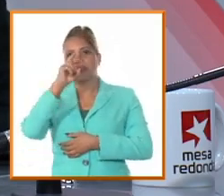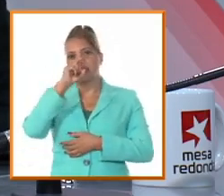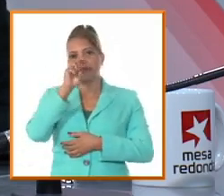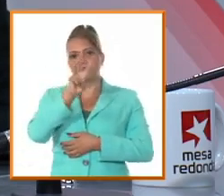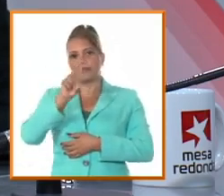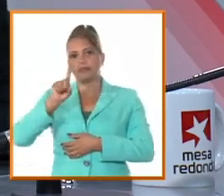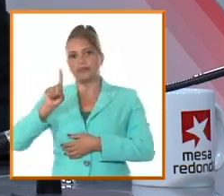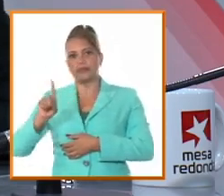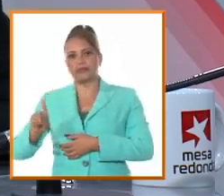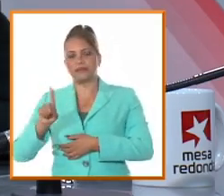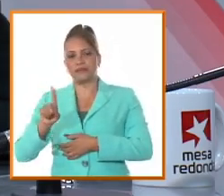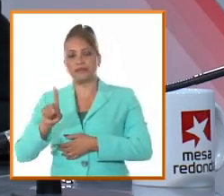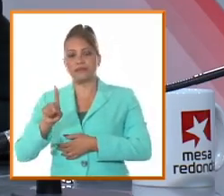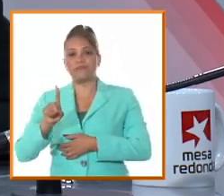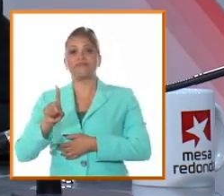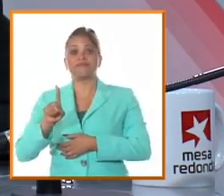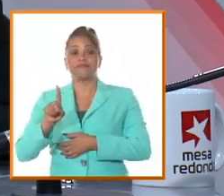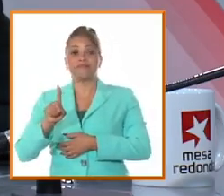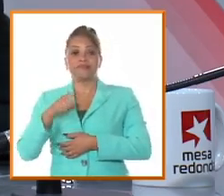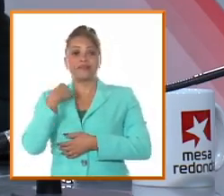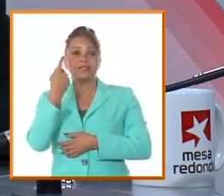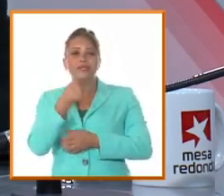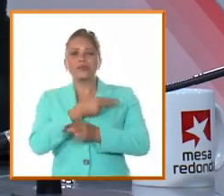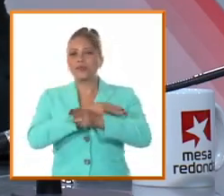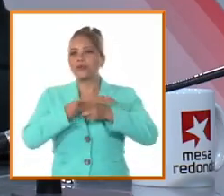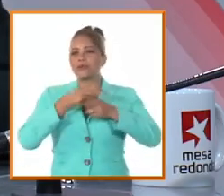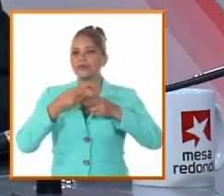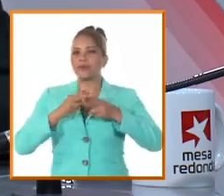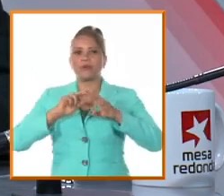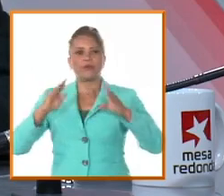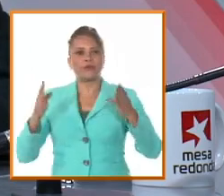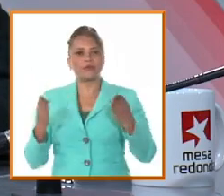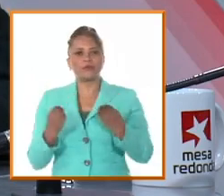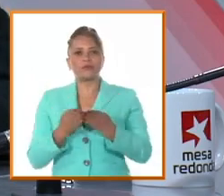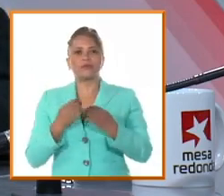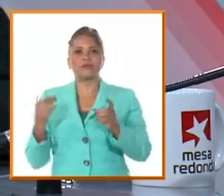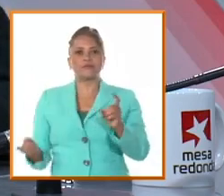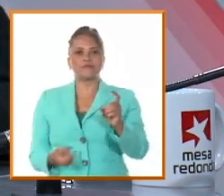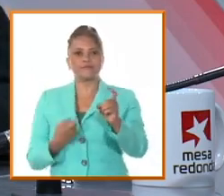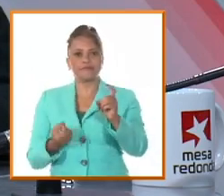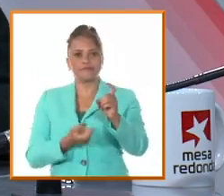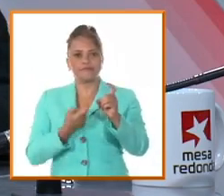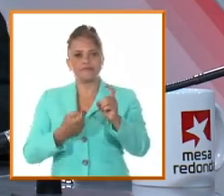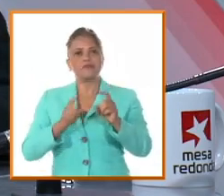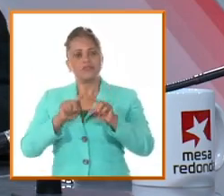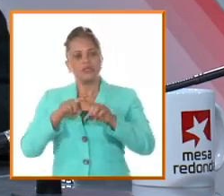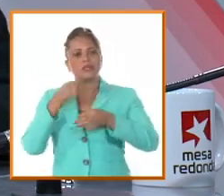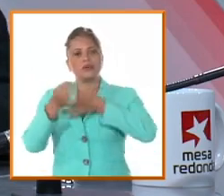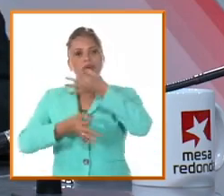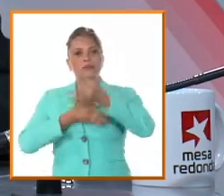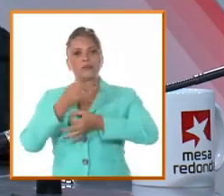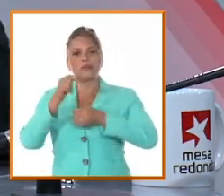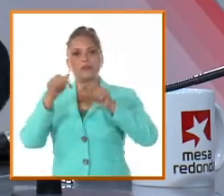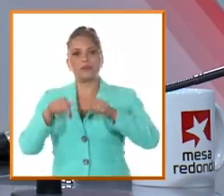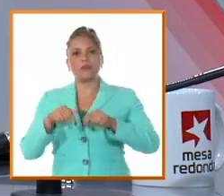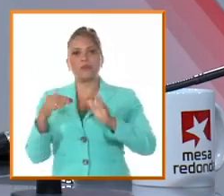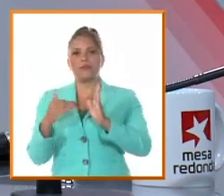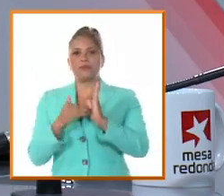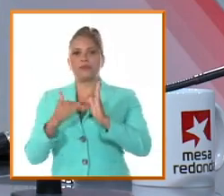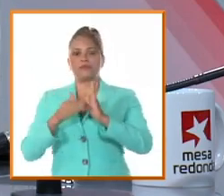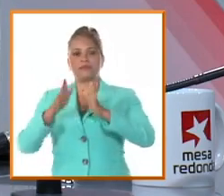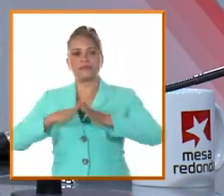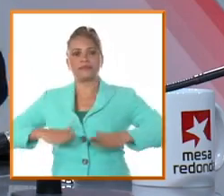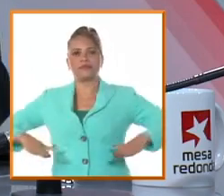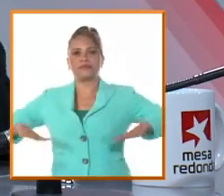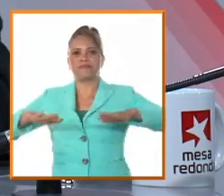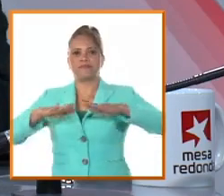años de edad. De su figura, de sus acciones, de sus ideas y su vigencia, estaremos hablando esta tarde en nuestra